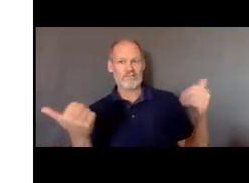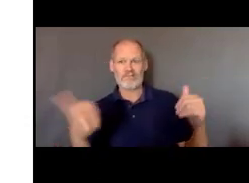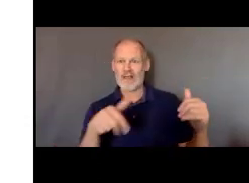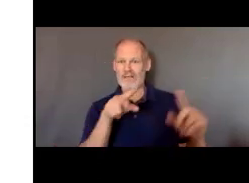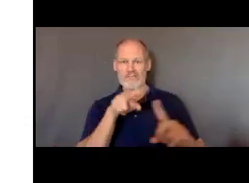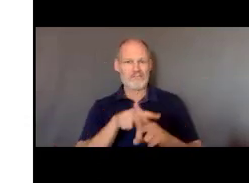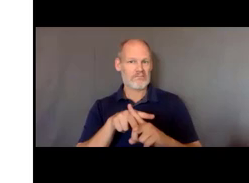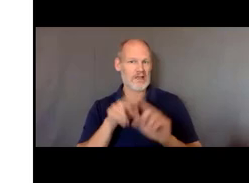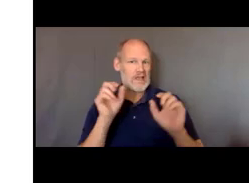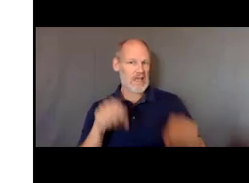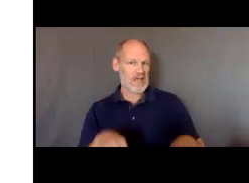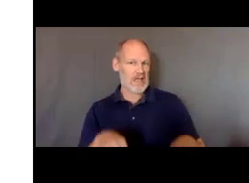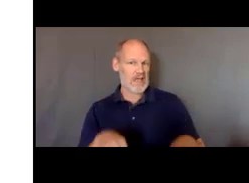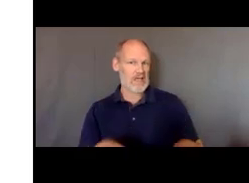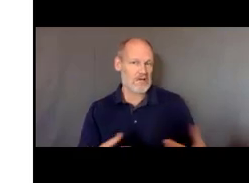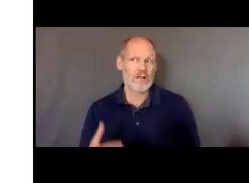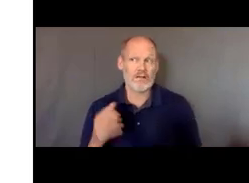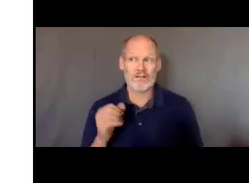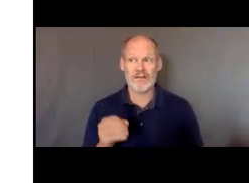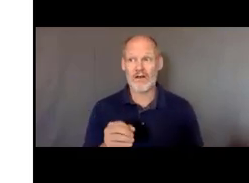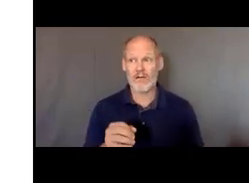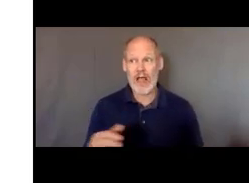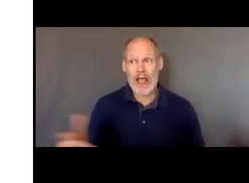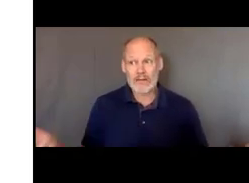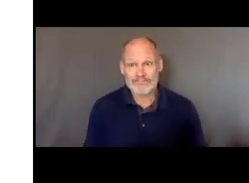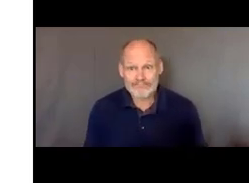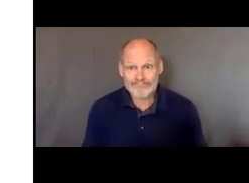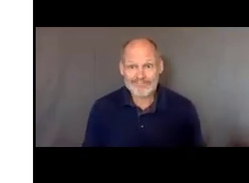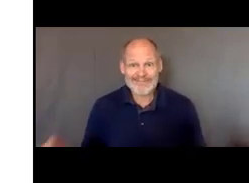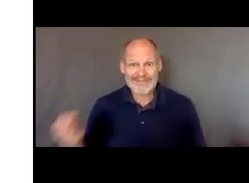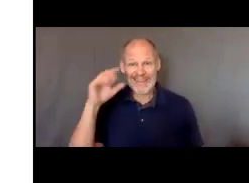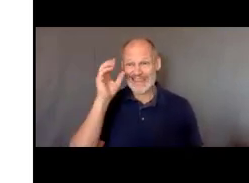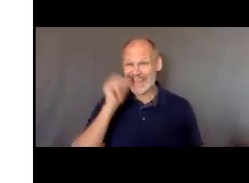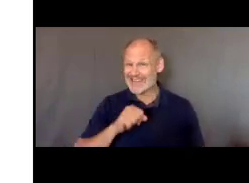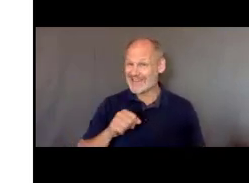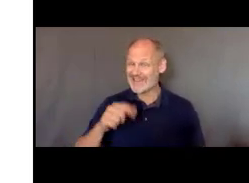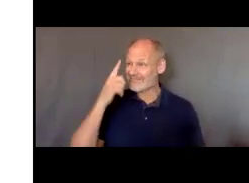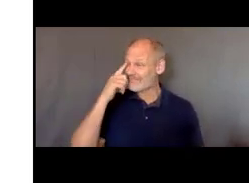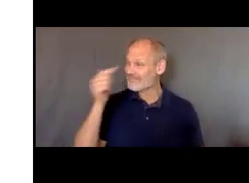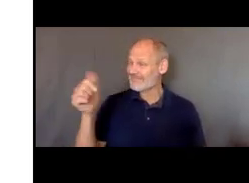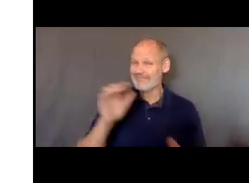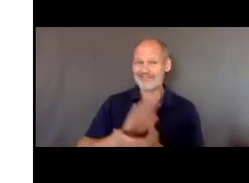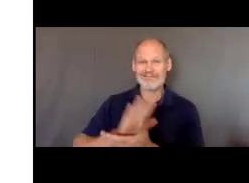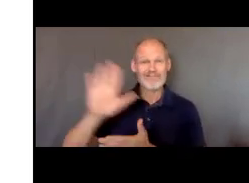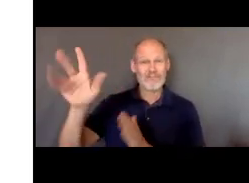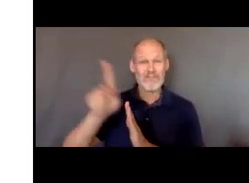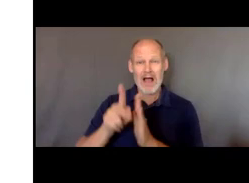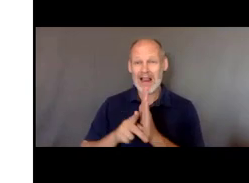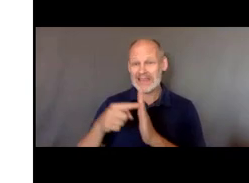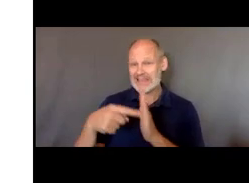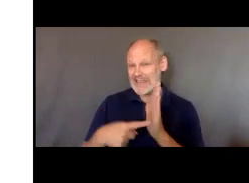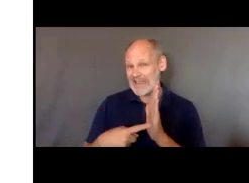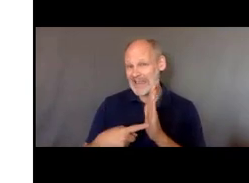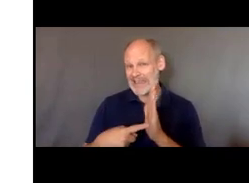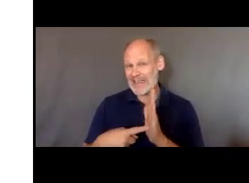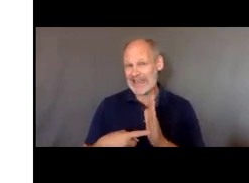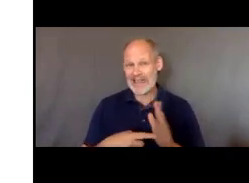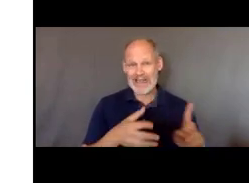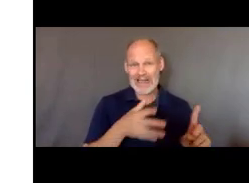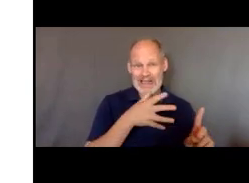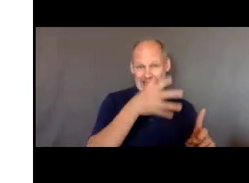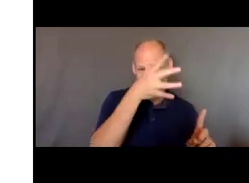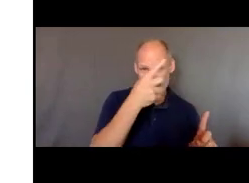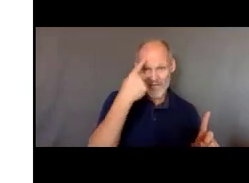algo a nivel escolar y ver los procedimientos y ver si un padre puede ser un educador padre para su propio hijo